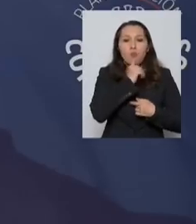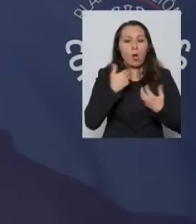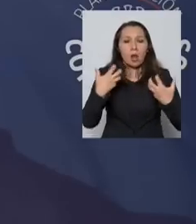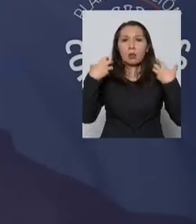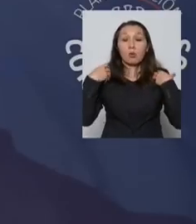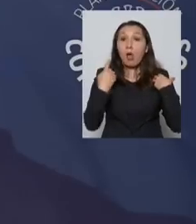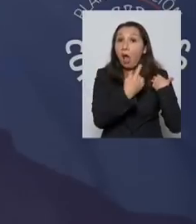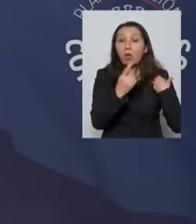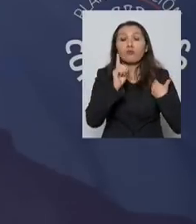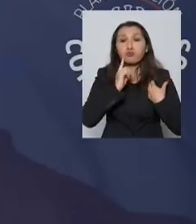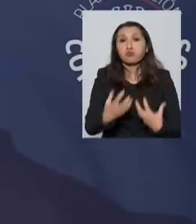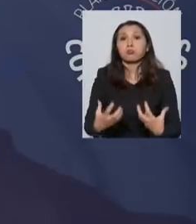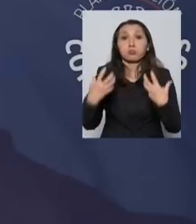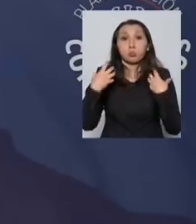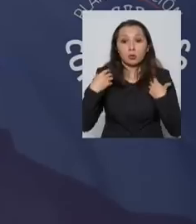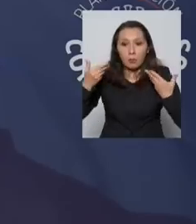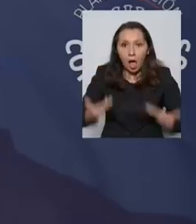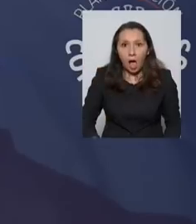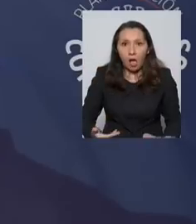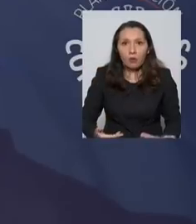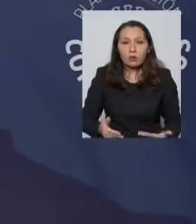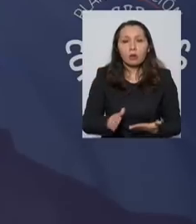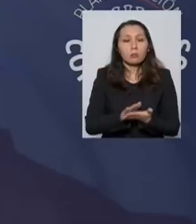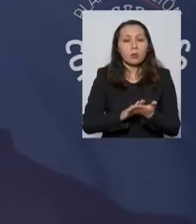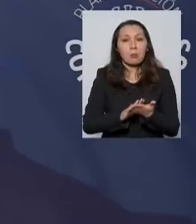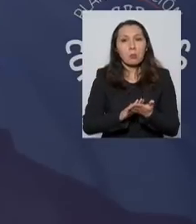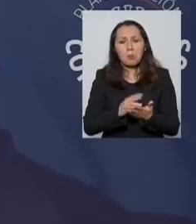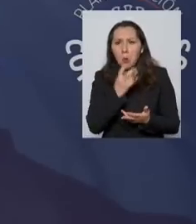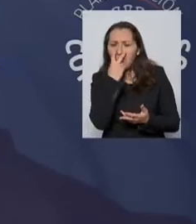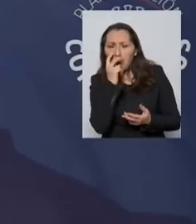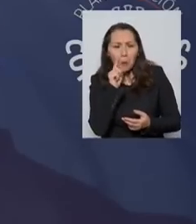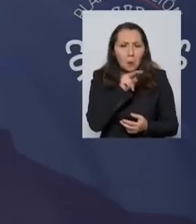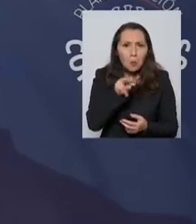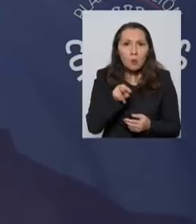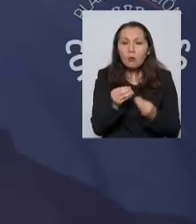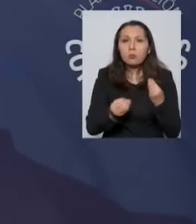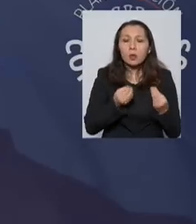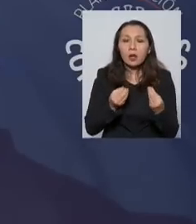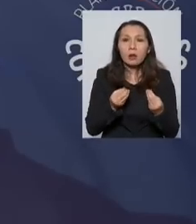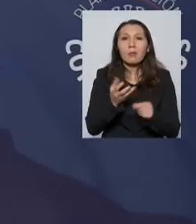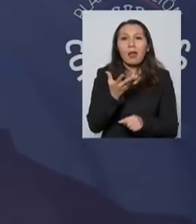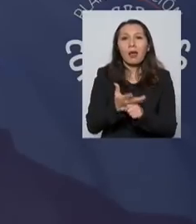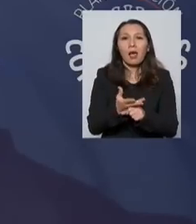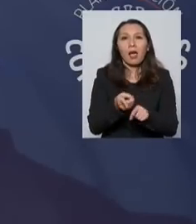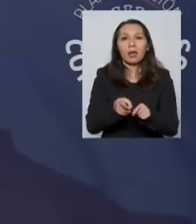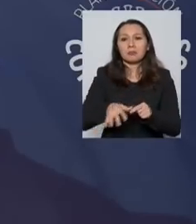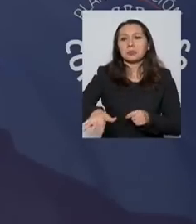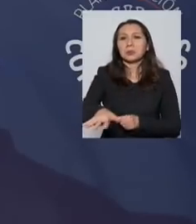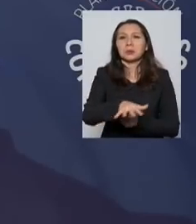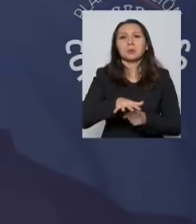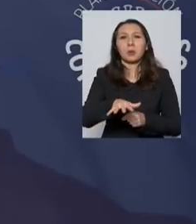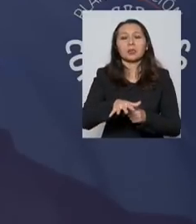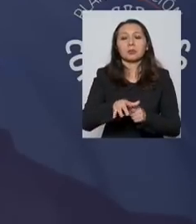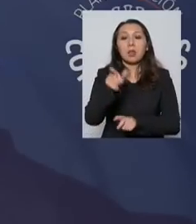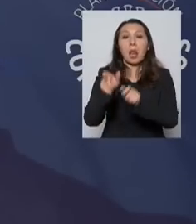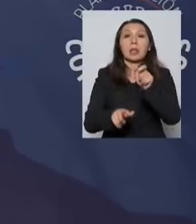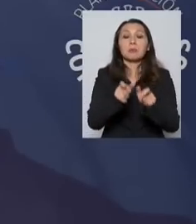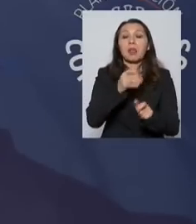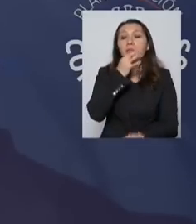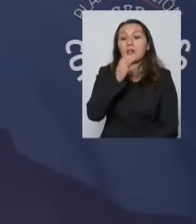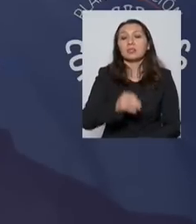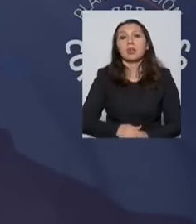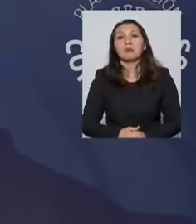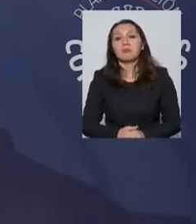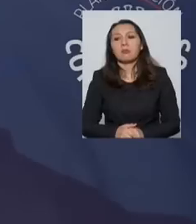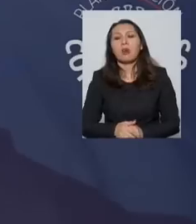que tiene para el hoy. Resulta curioso, ¿no es cierto?, que tenemos situaciones en que la gente dice